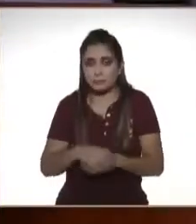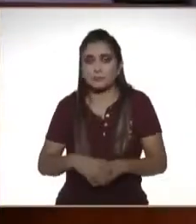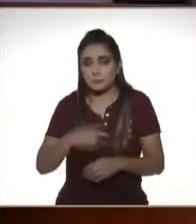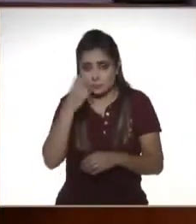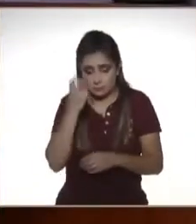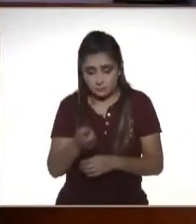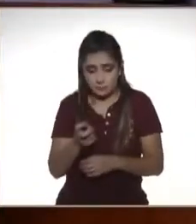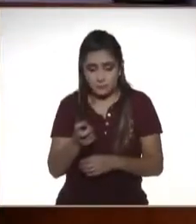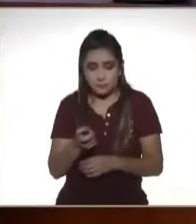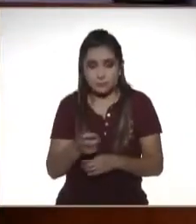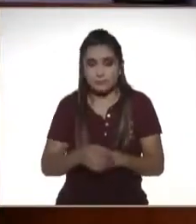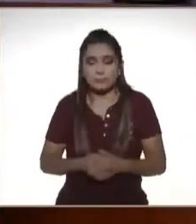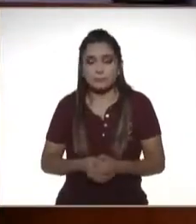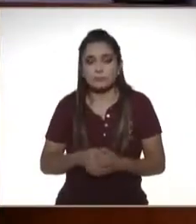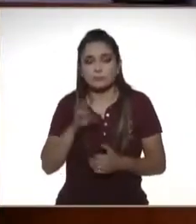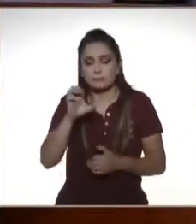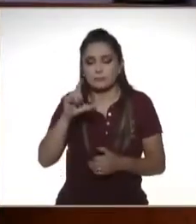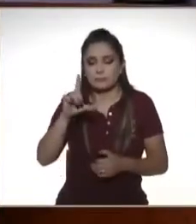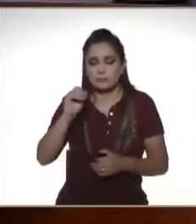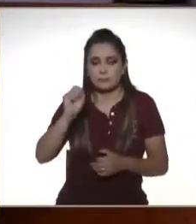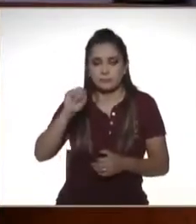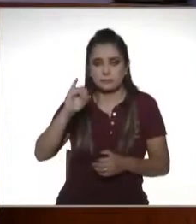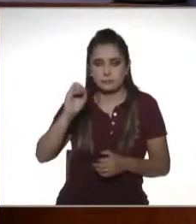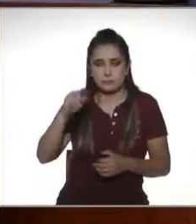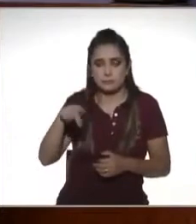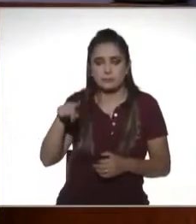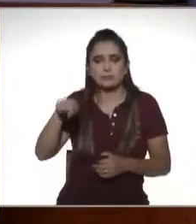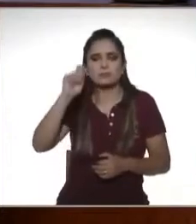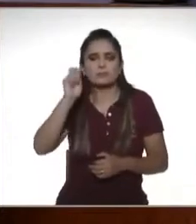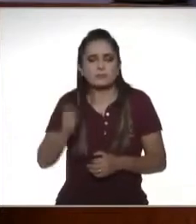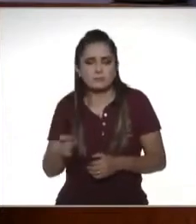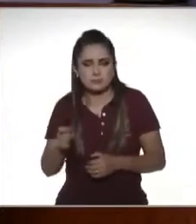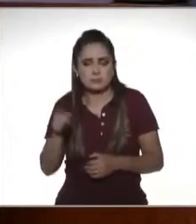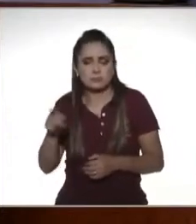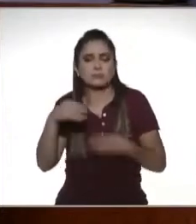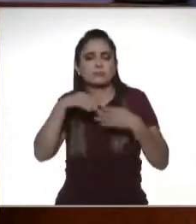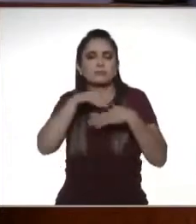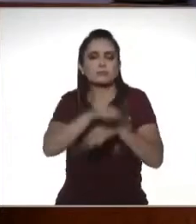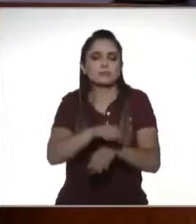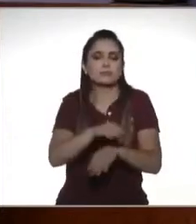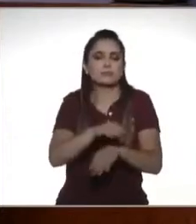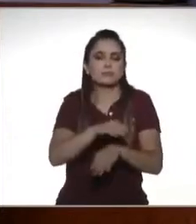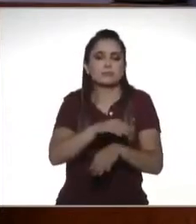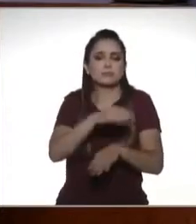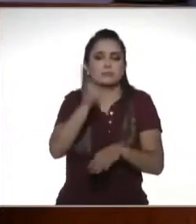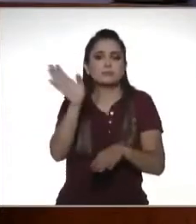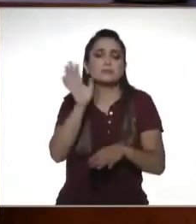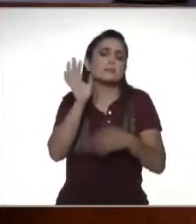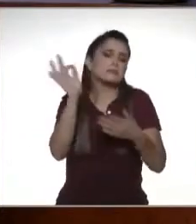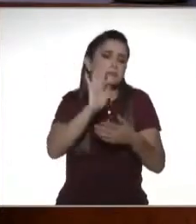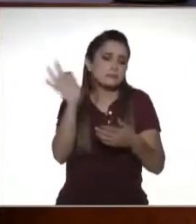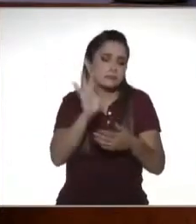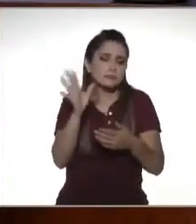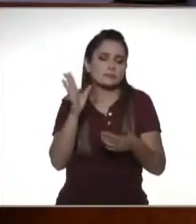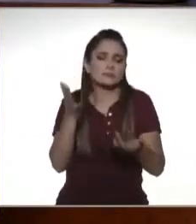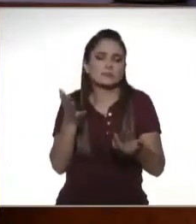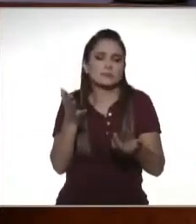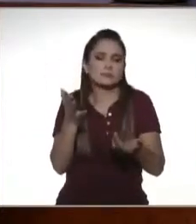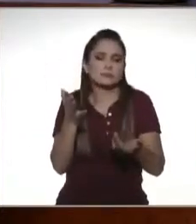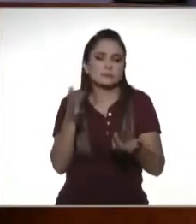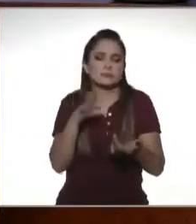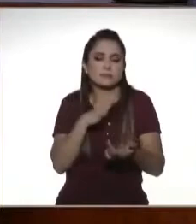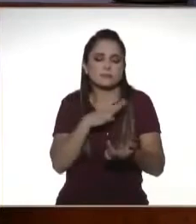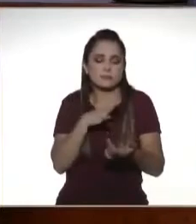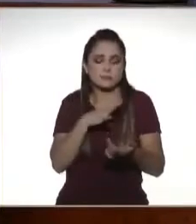la ilusión pues aquí más bien nos referimos a temas en donde se hace una estructura o